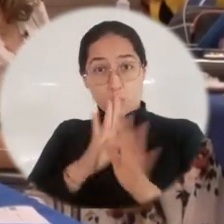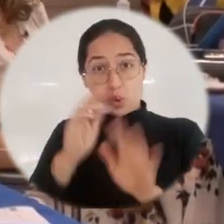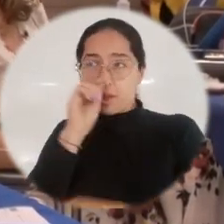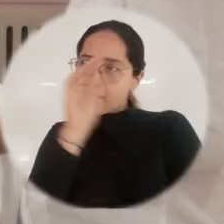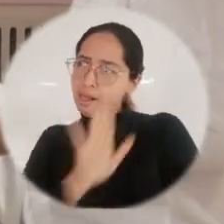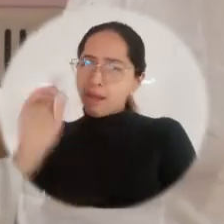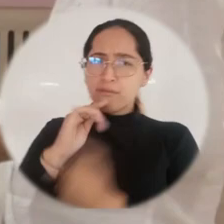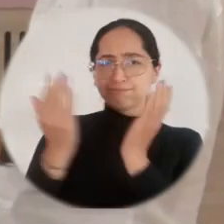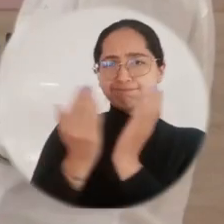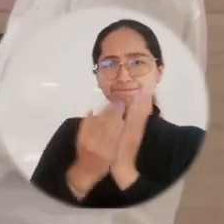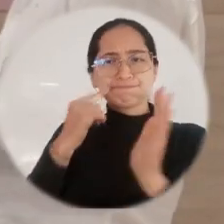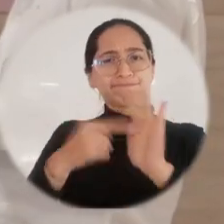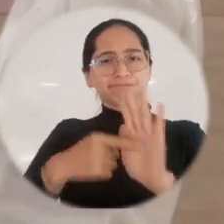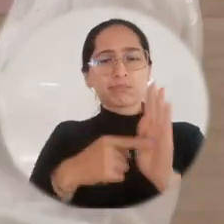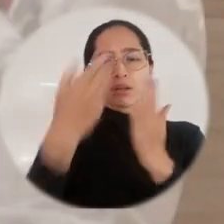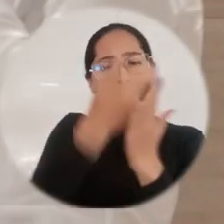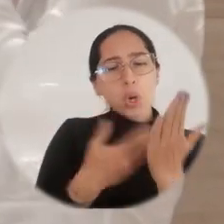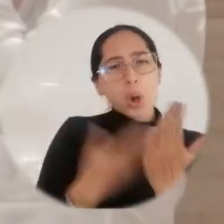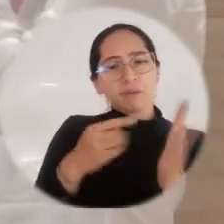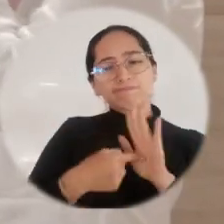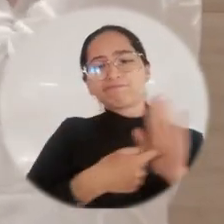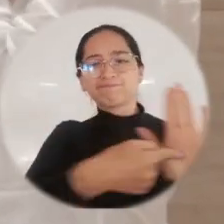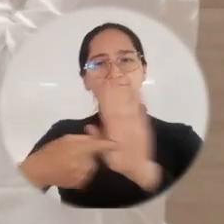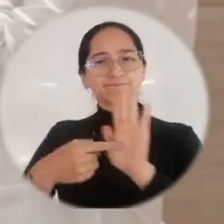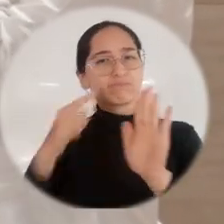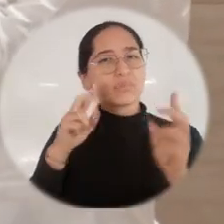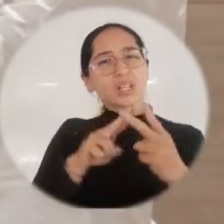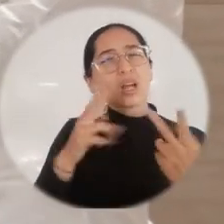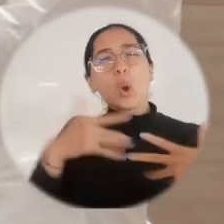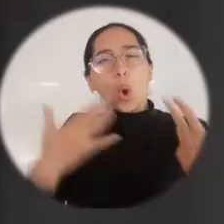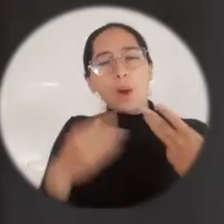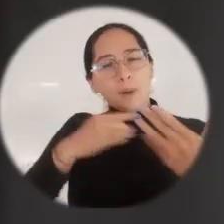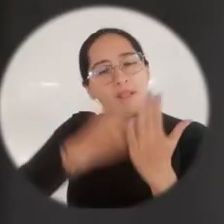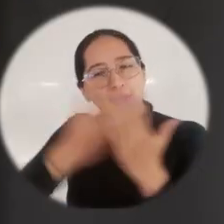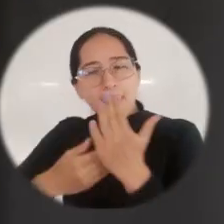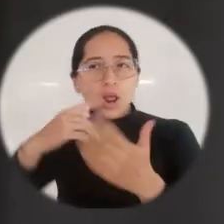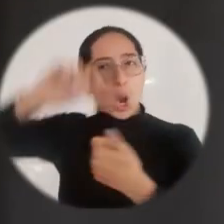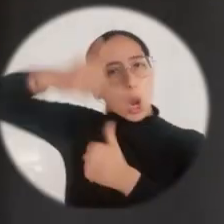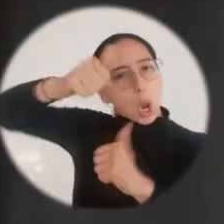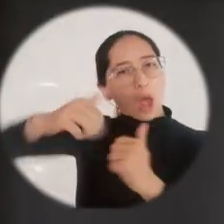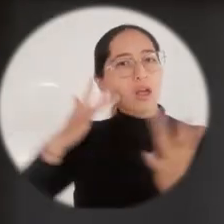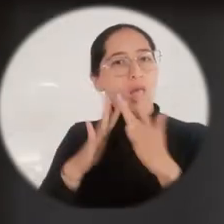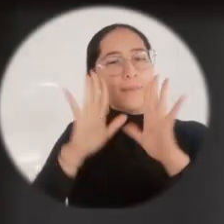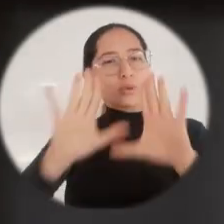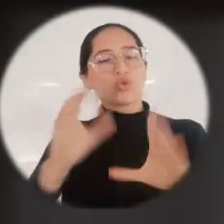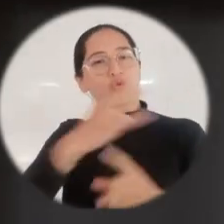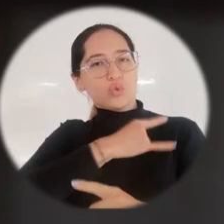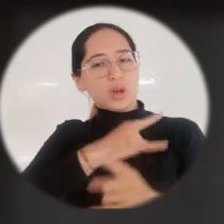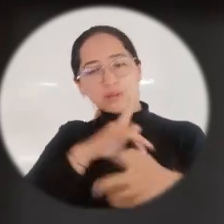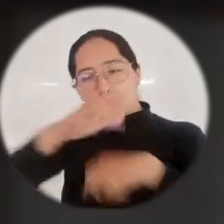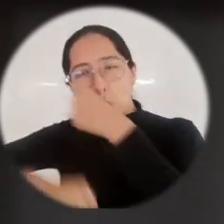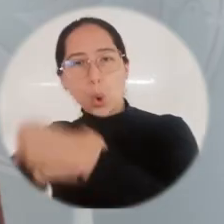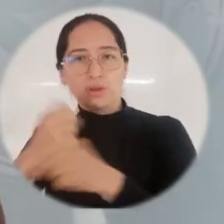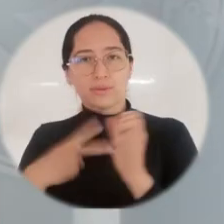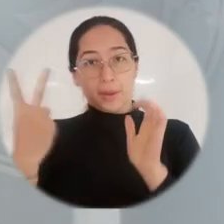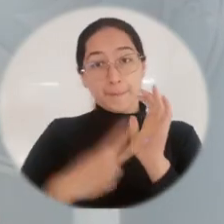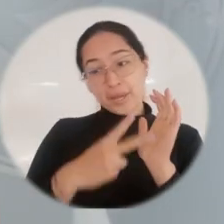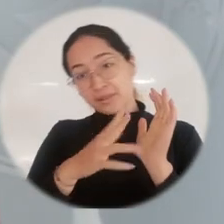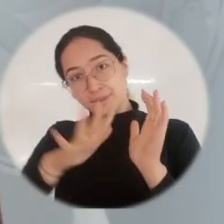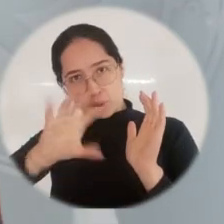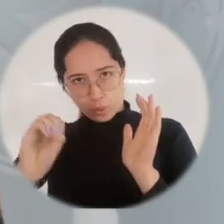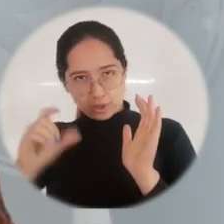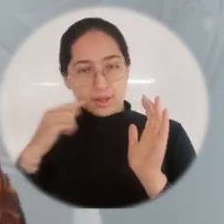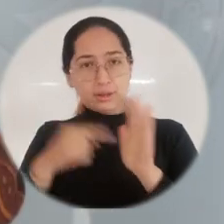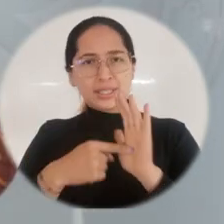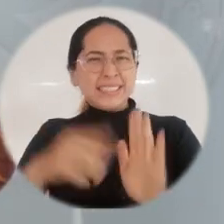Nacional, pusieron sobre la mesa temáticas entre las que sobresalió la planificación prospectiva de las universidades a 2050. En esta